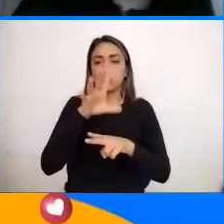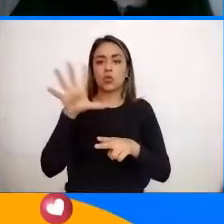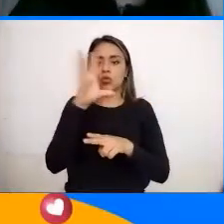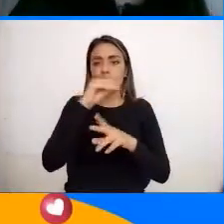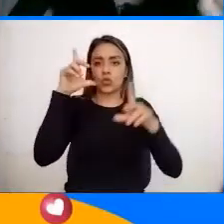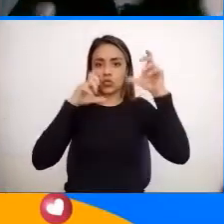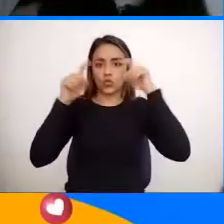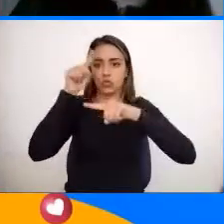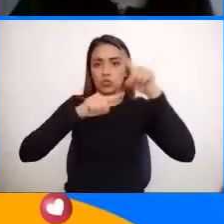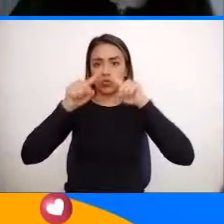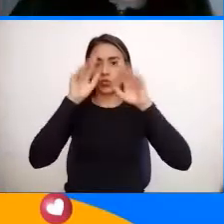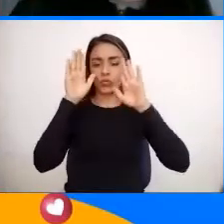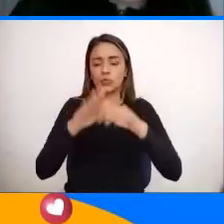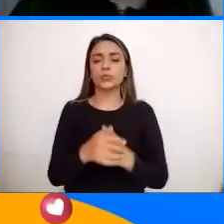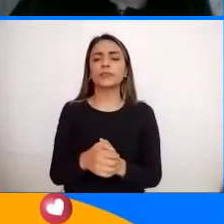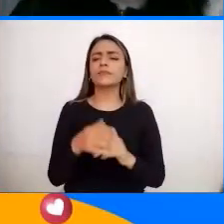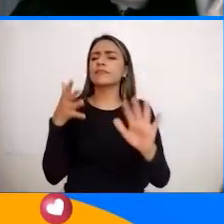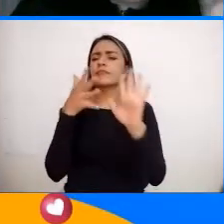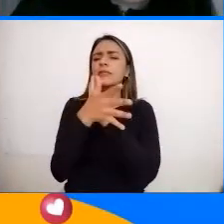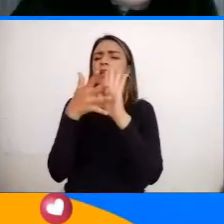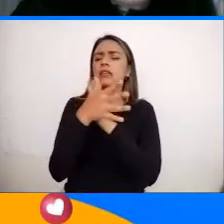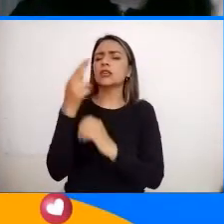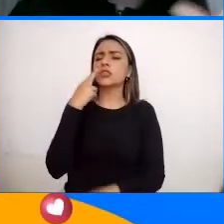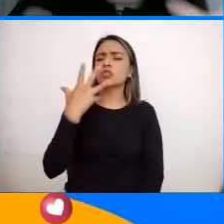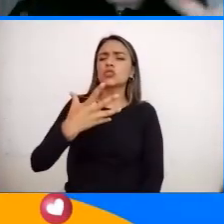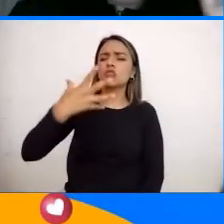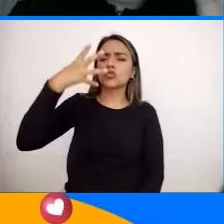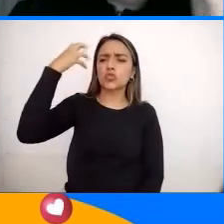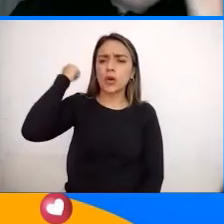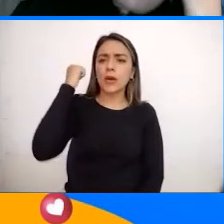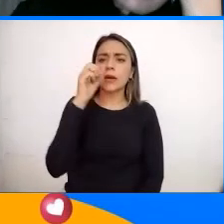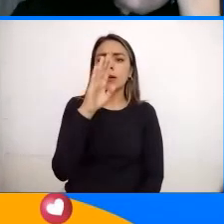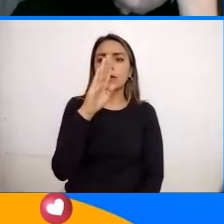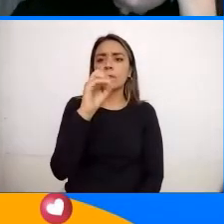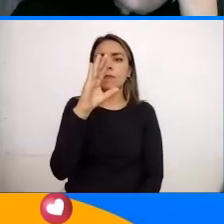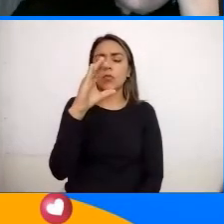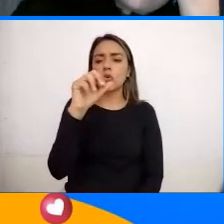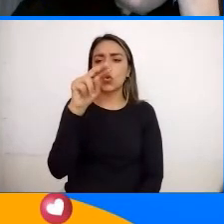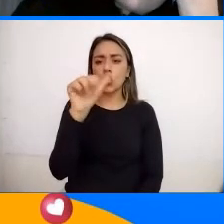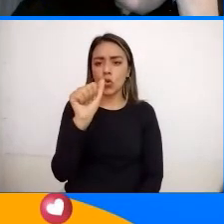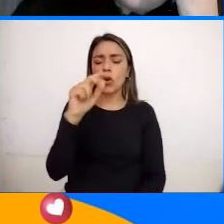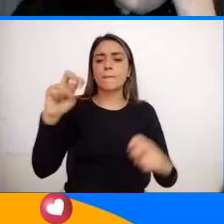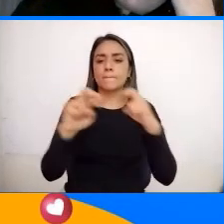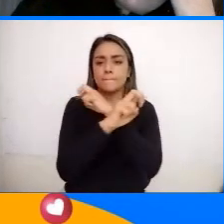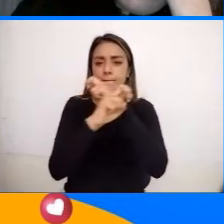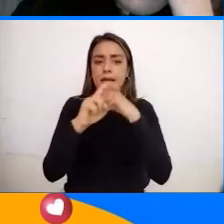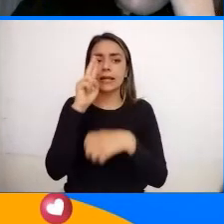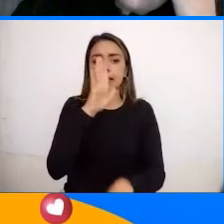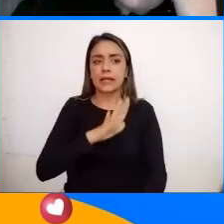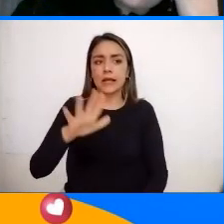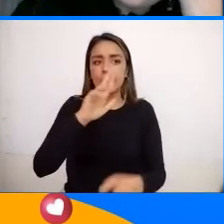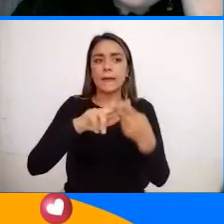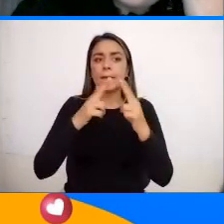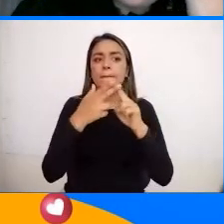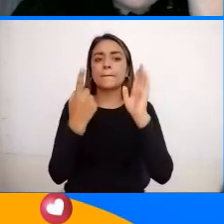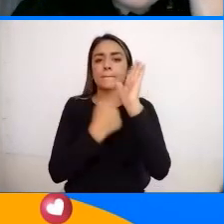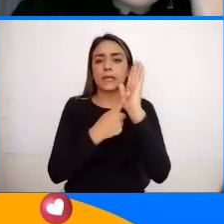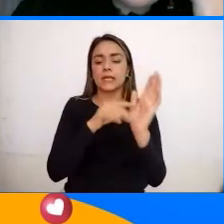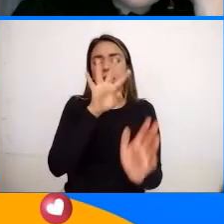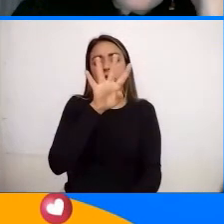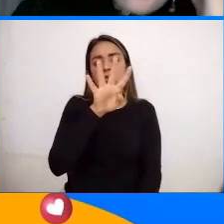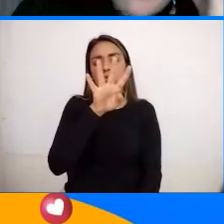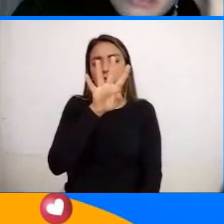Datos históricos La Gorgona Que ustedes ya vieron Parques Nacionales Naturales En 1984